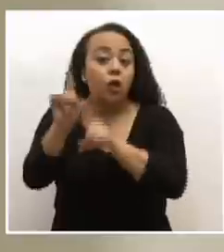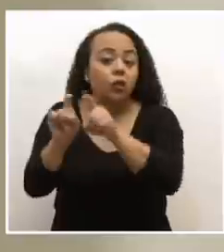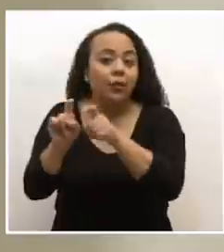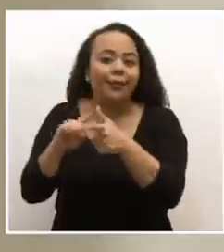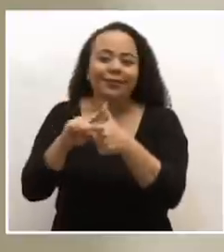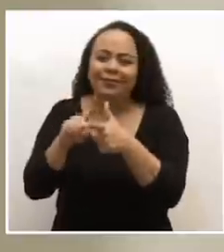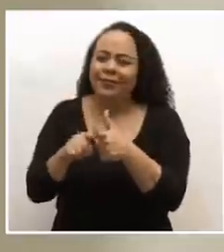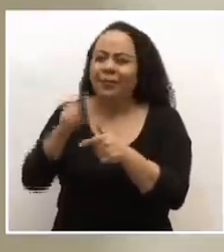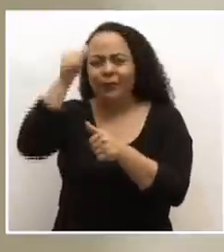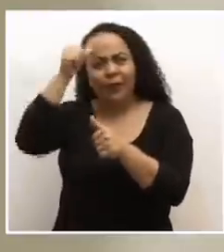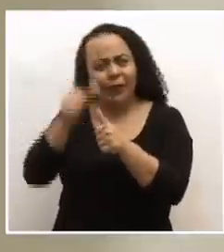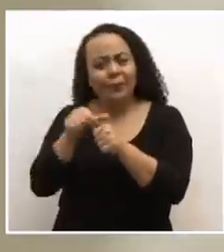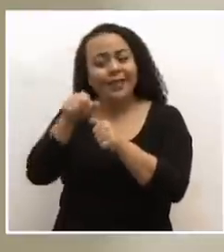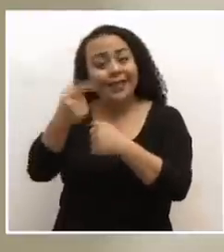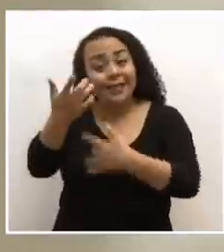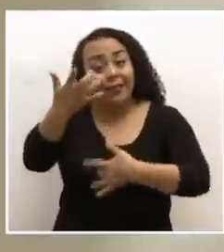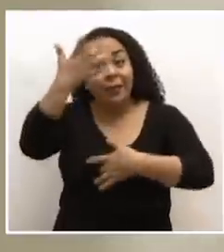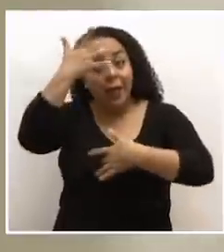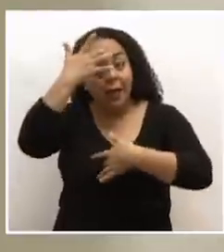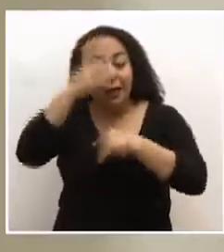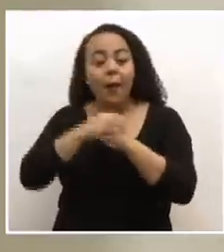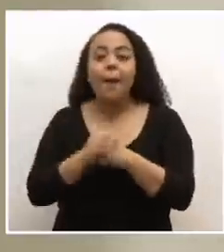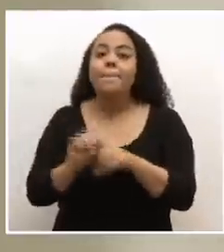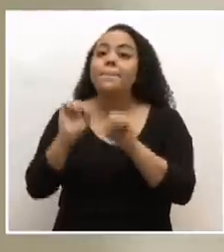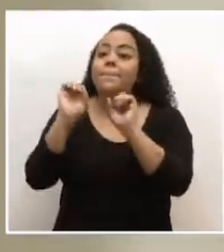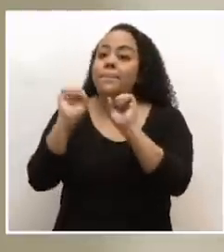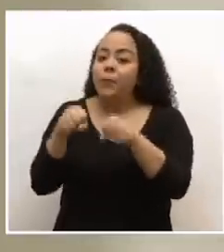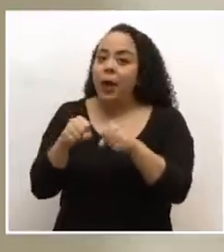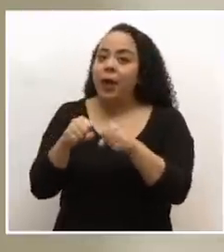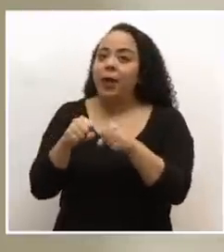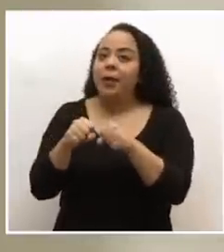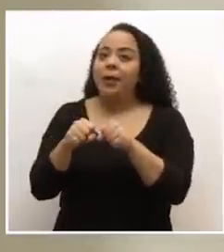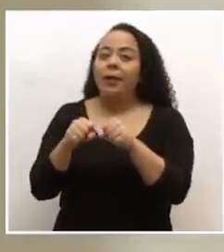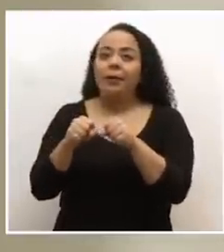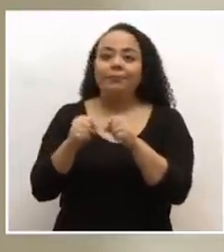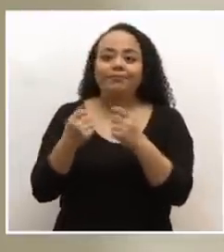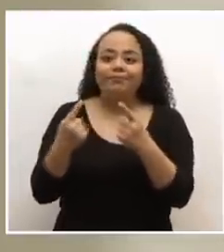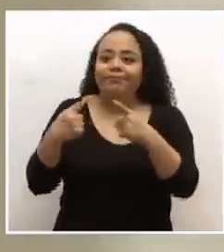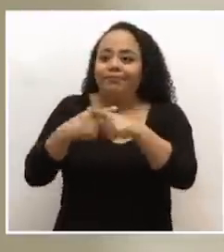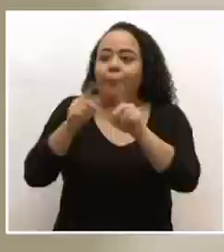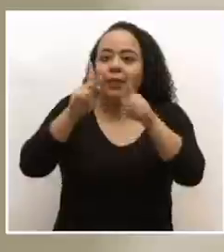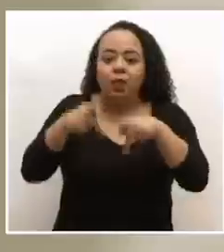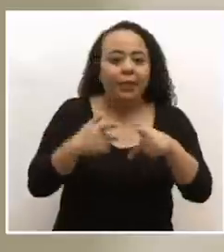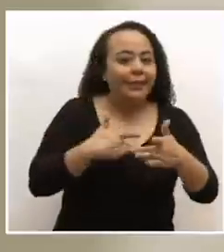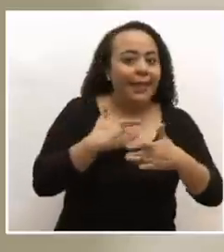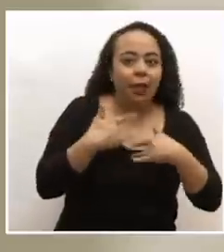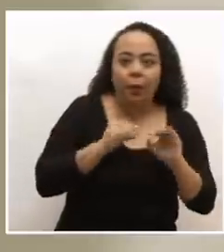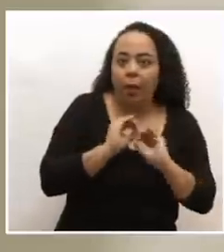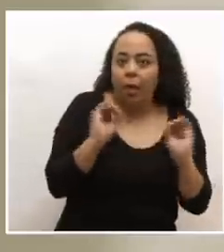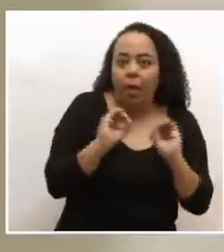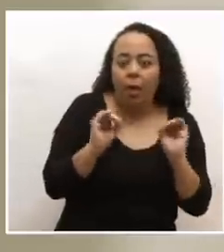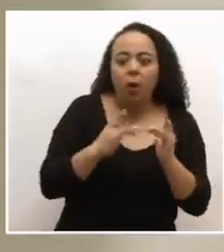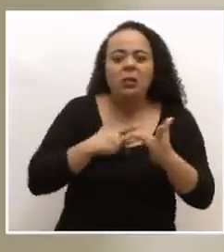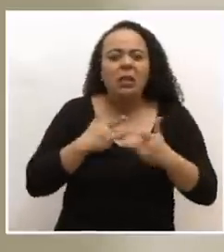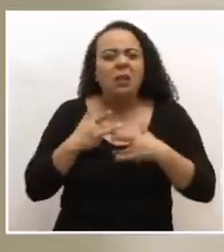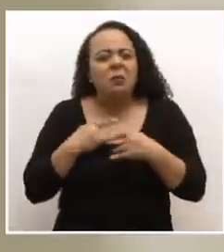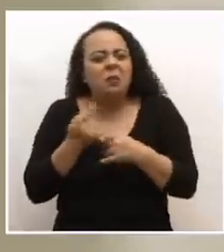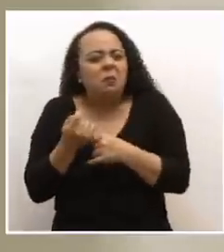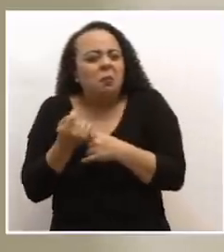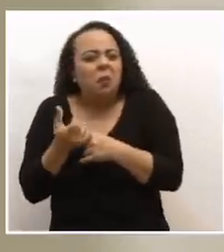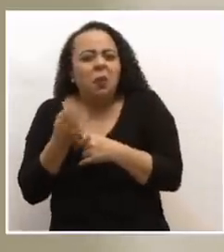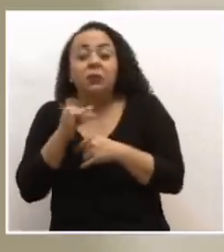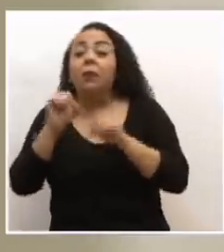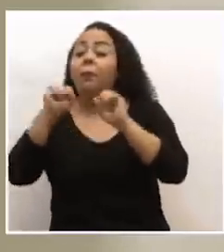eventualmente recordemos que esta enfermedad puede cursar con personas sin síntomas o personas con síntomas muy leves y que pueden haber